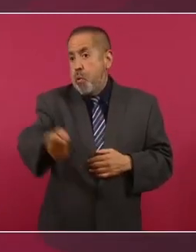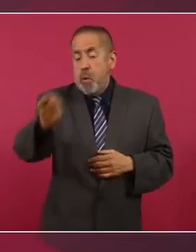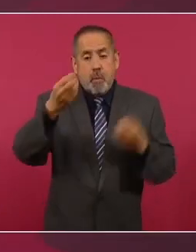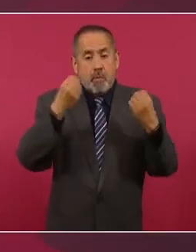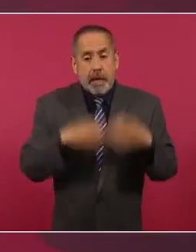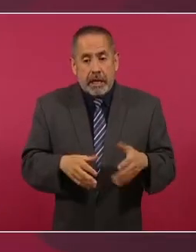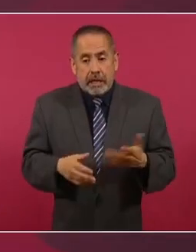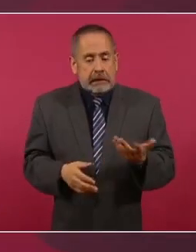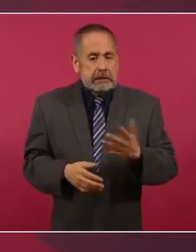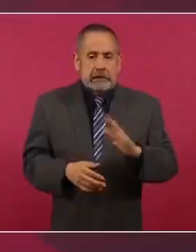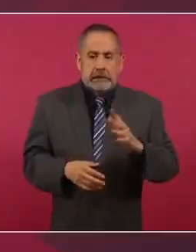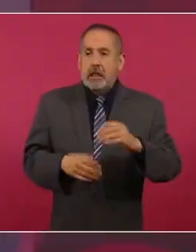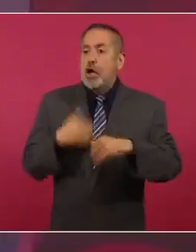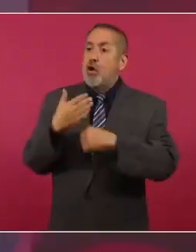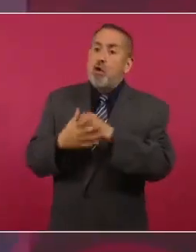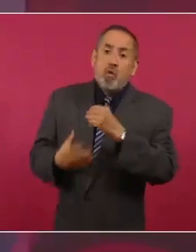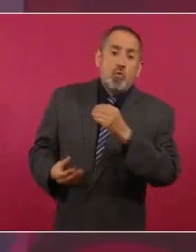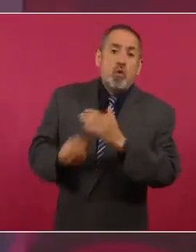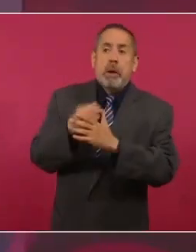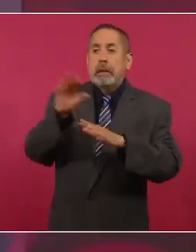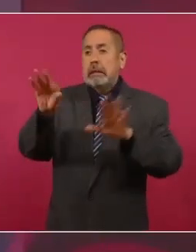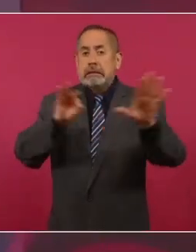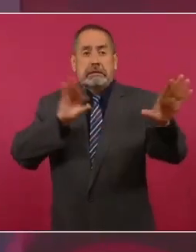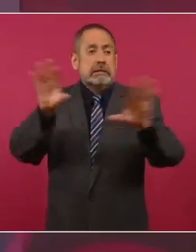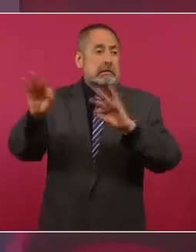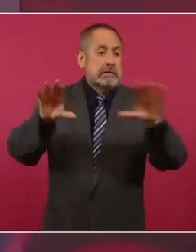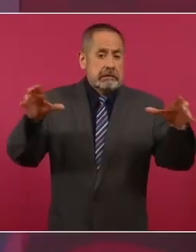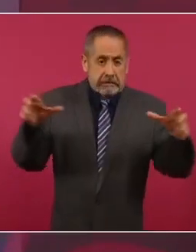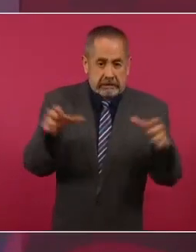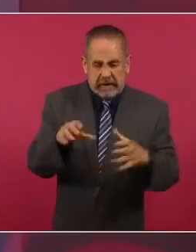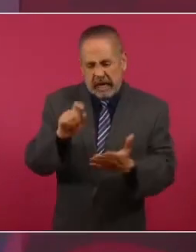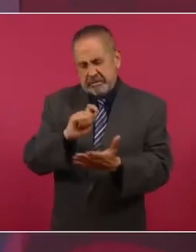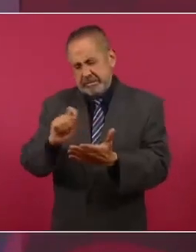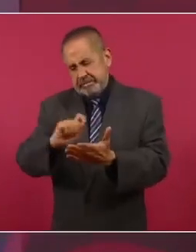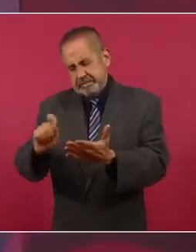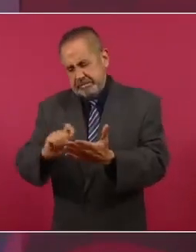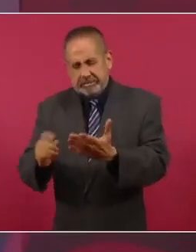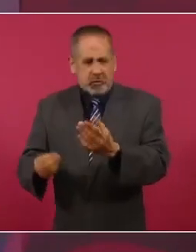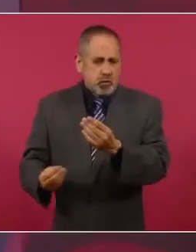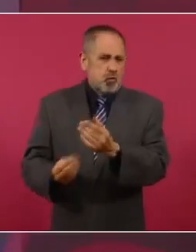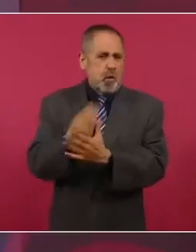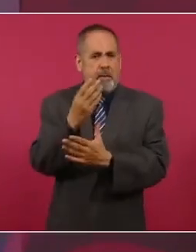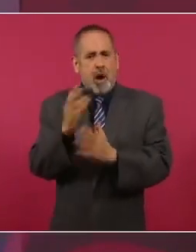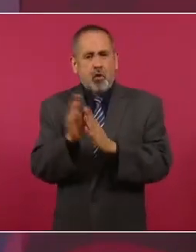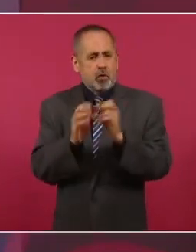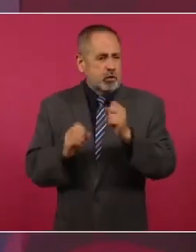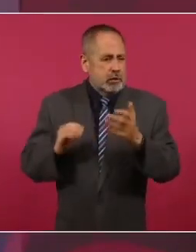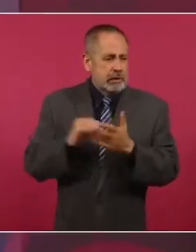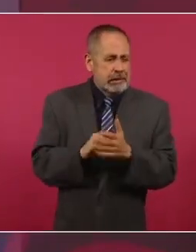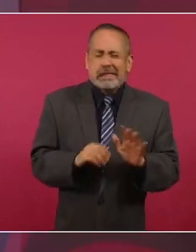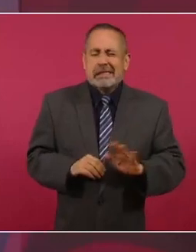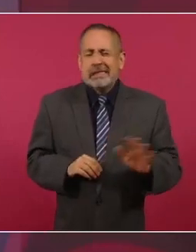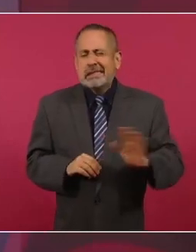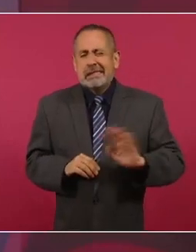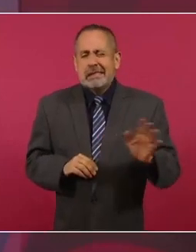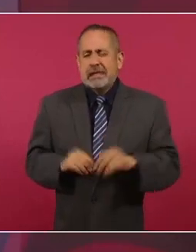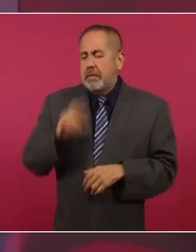convocando a un nuevo constituyente para tener una nueva Carta Magna,